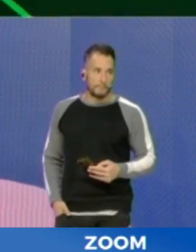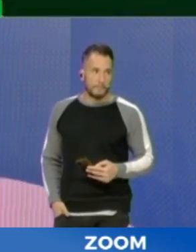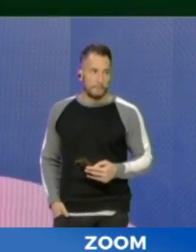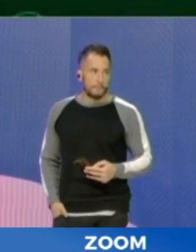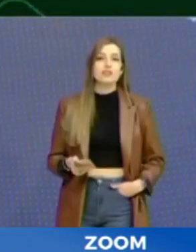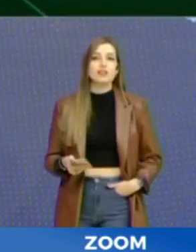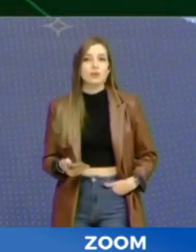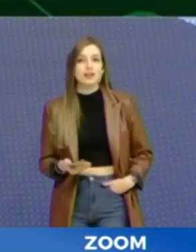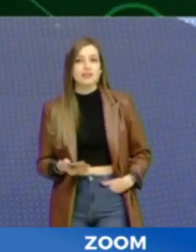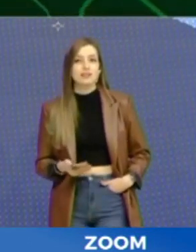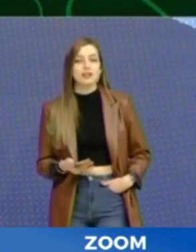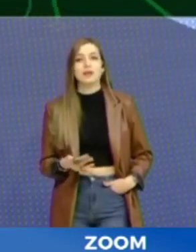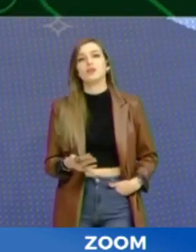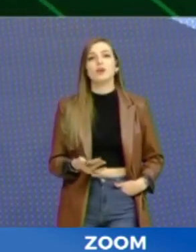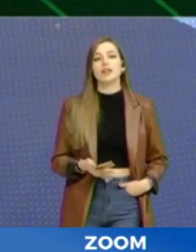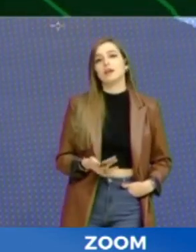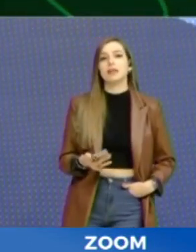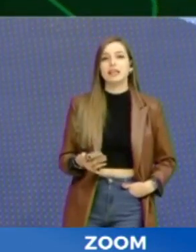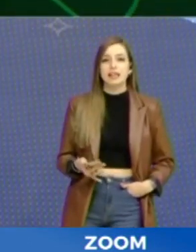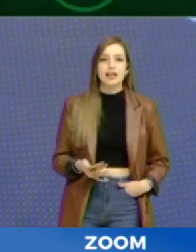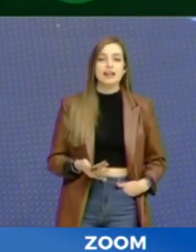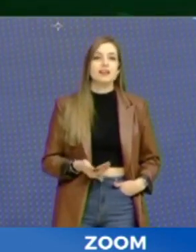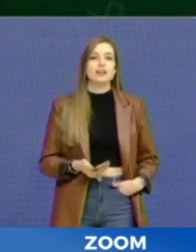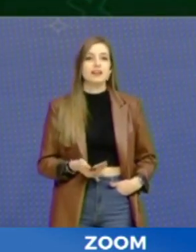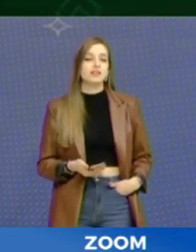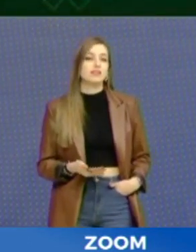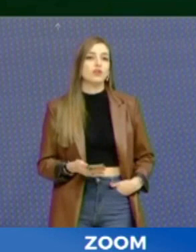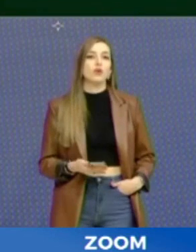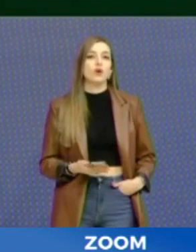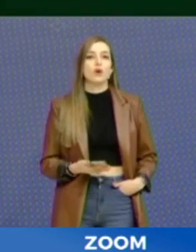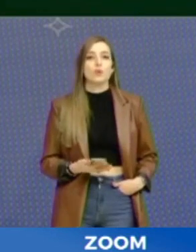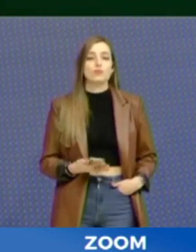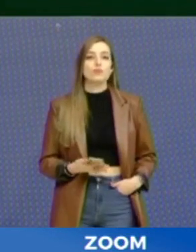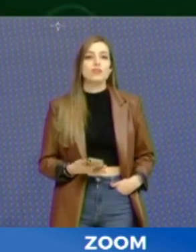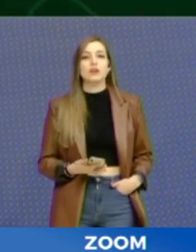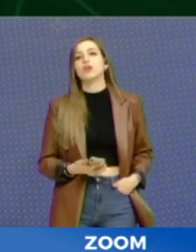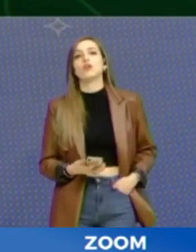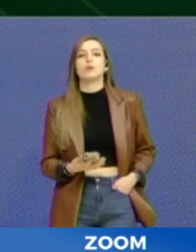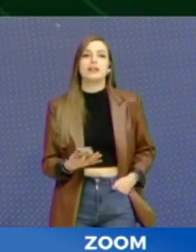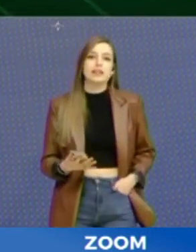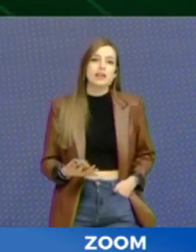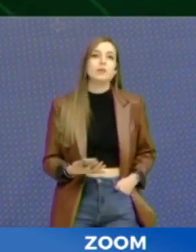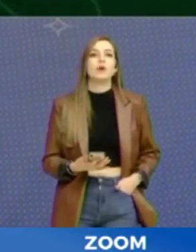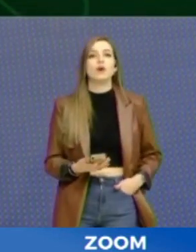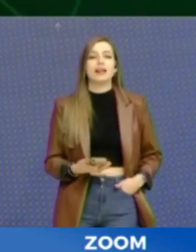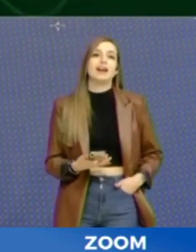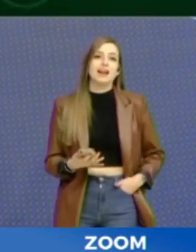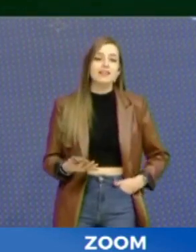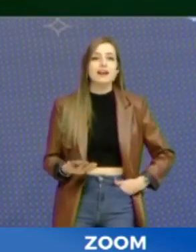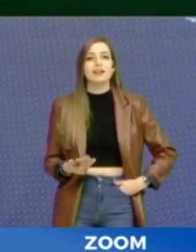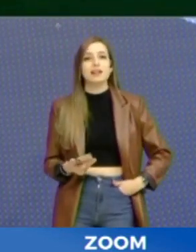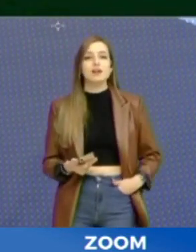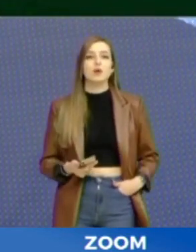sí. ¿Todos los años vienen así celebrándolo de esta manera, siendo un festejo colaborativo a la